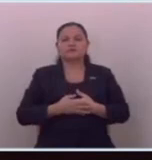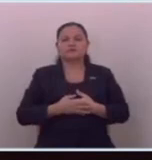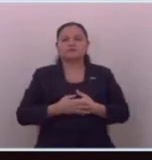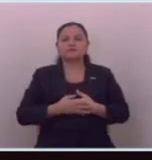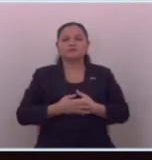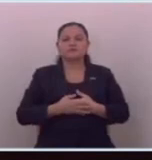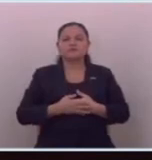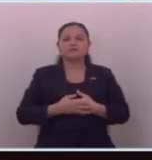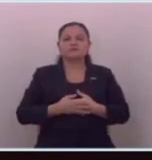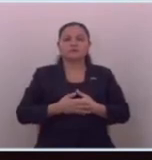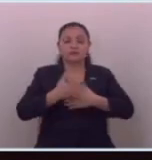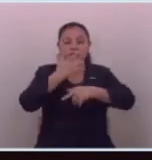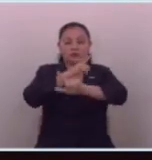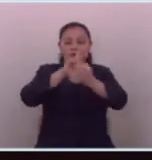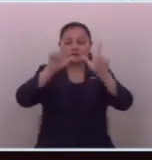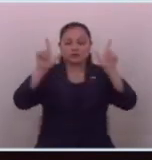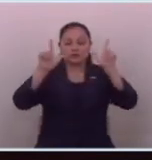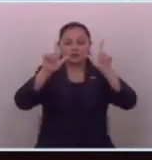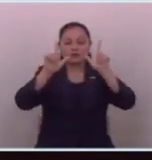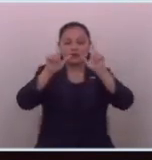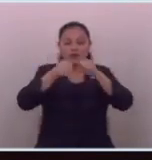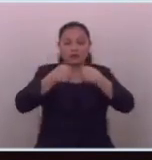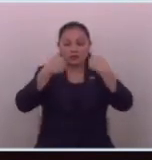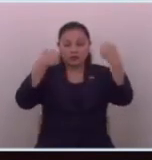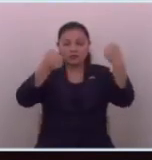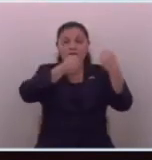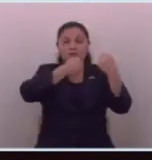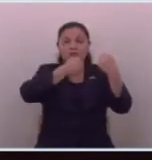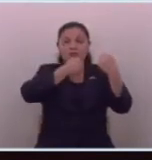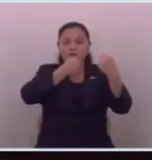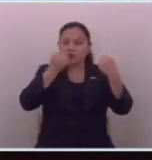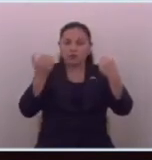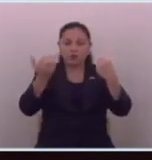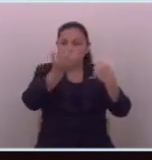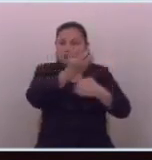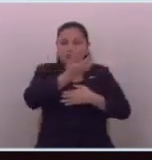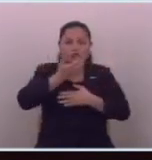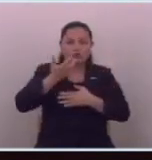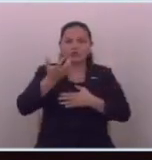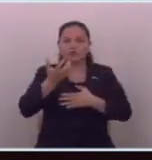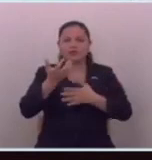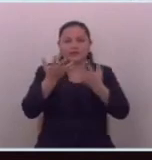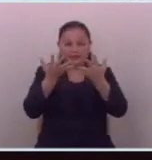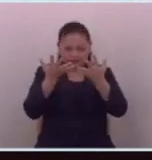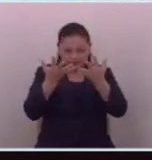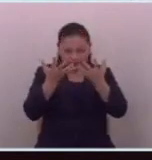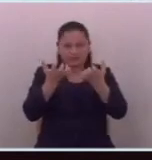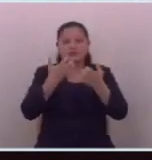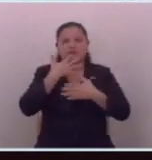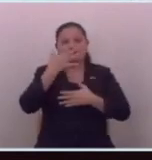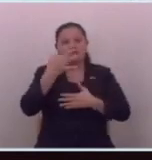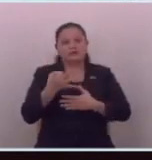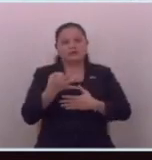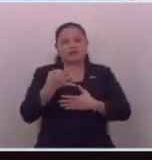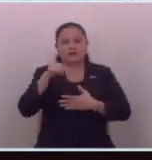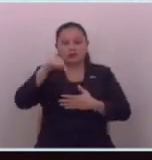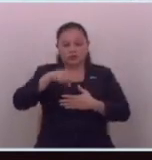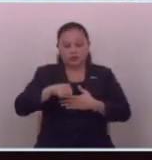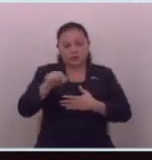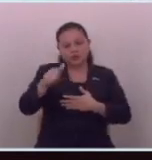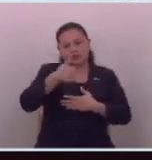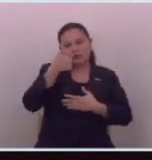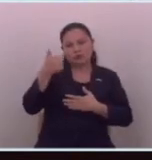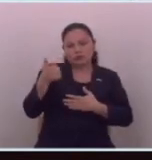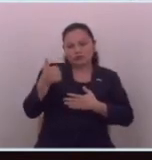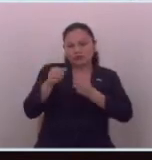esa es la libertad de prensa que todos queremos hoy hay otro